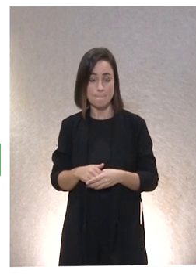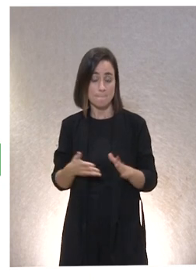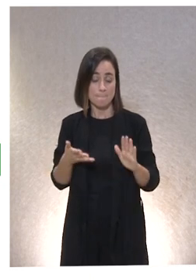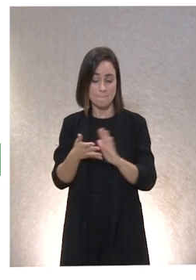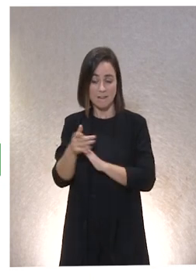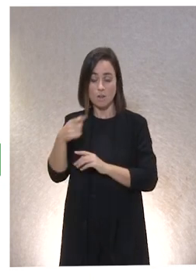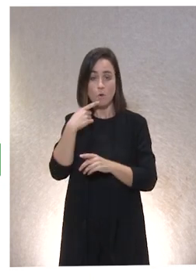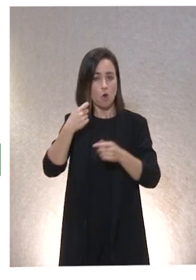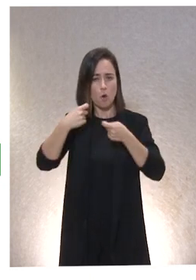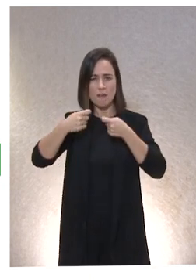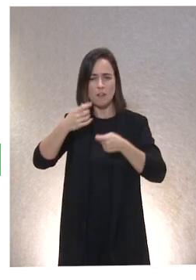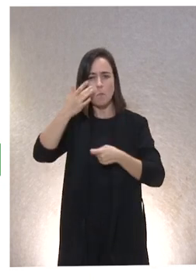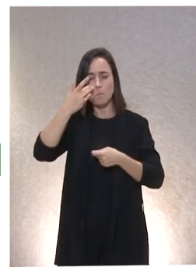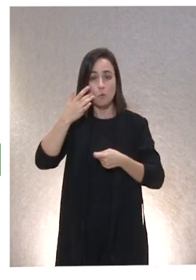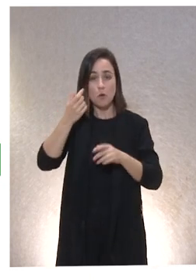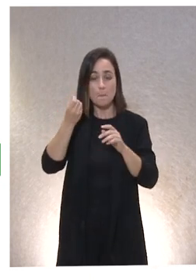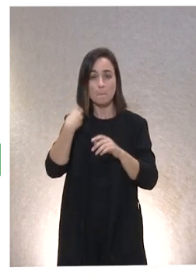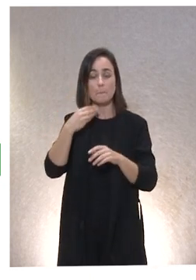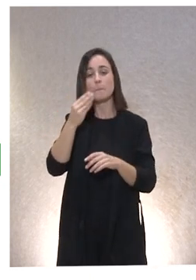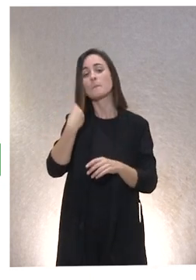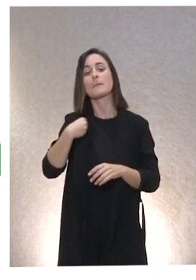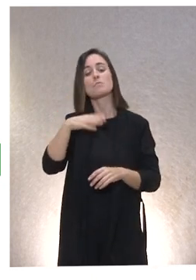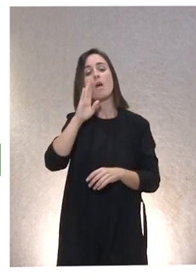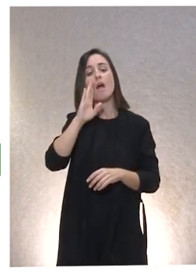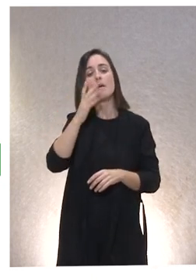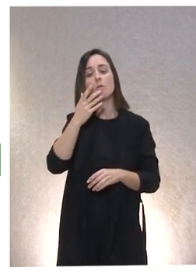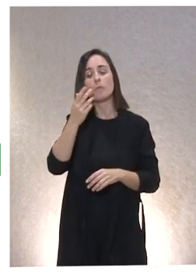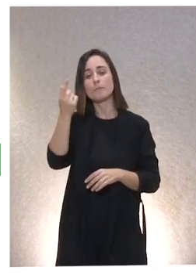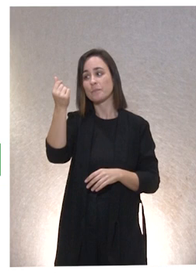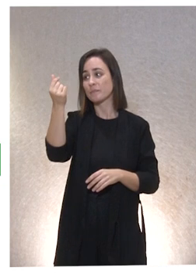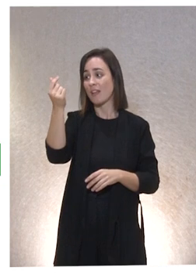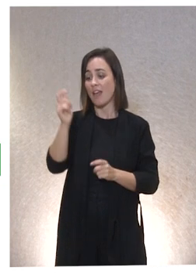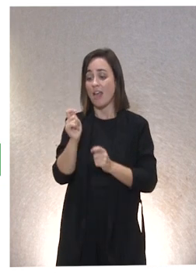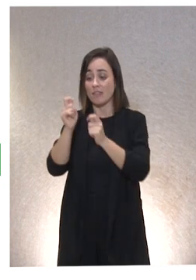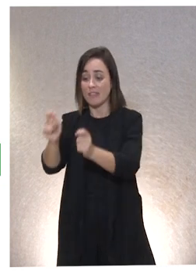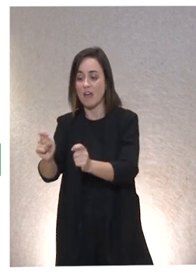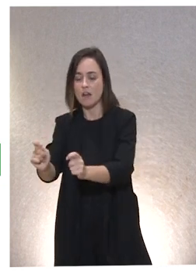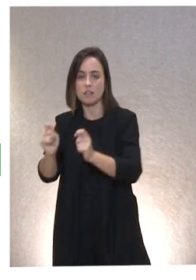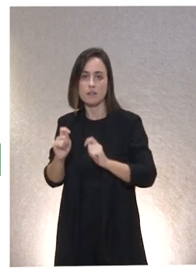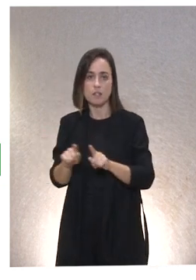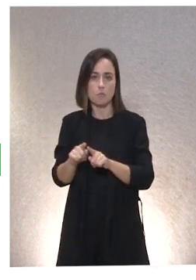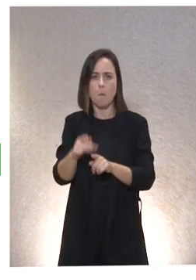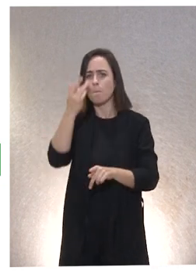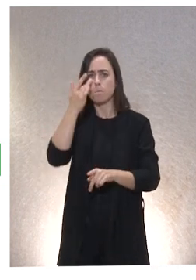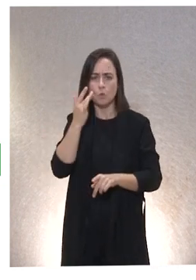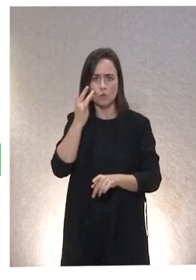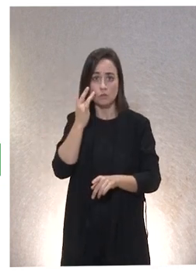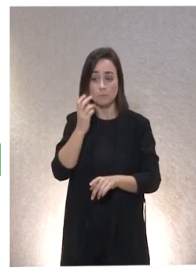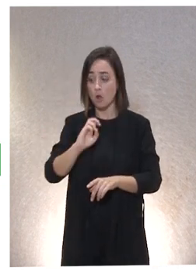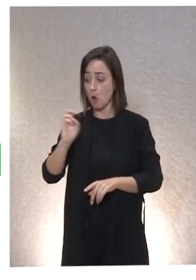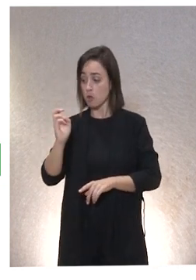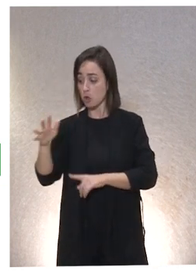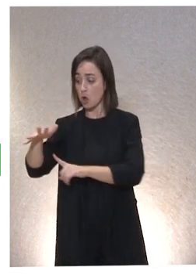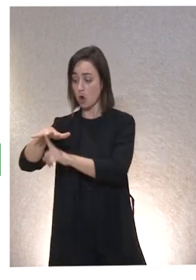comercialización, digamos, la cuantificación e igualación en el dar y recibir es total. Pero, en los otros espacios